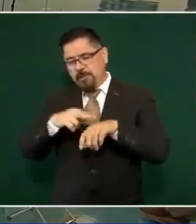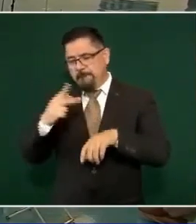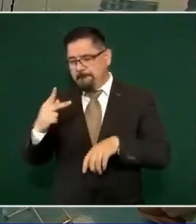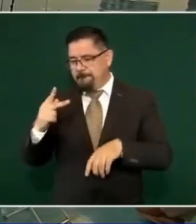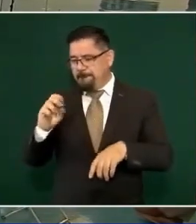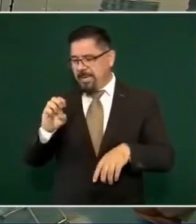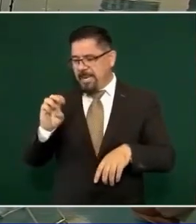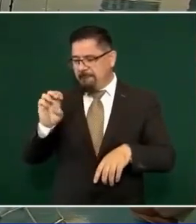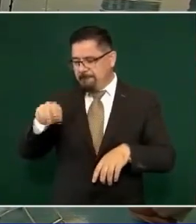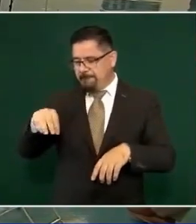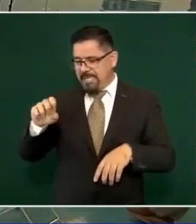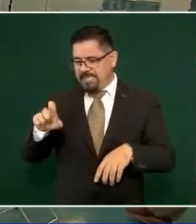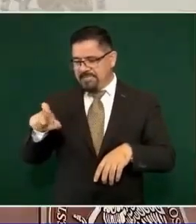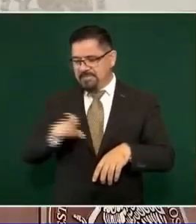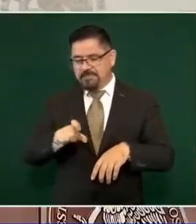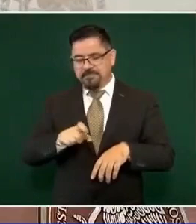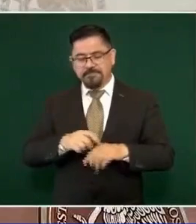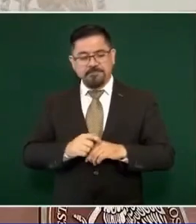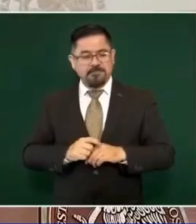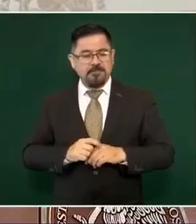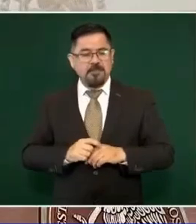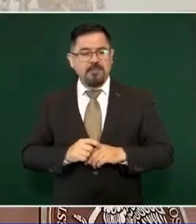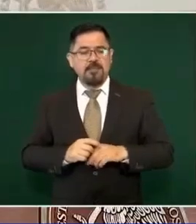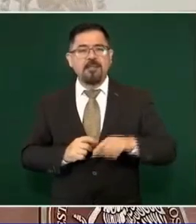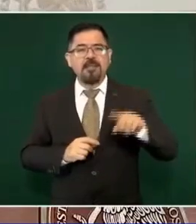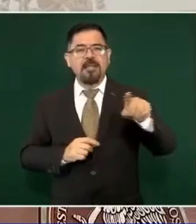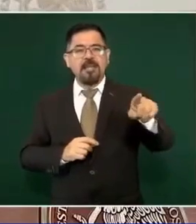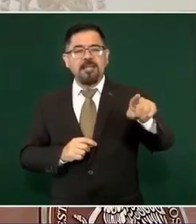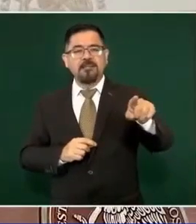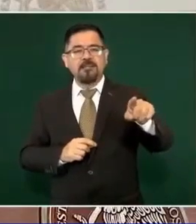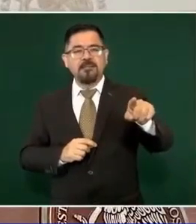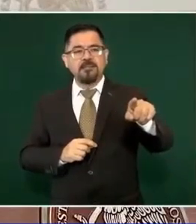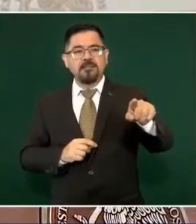ya no quieren reparar el daño.